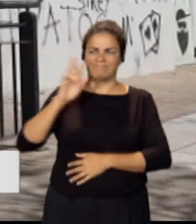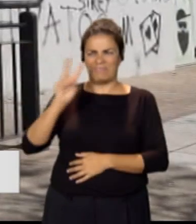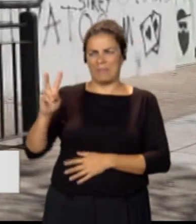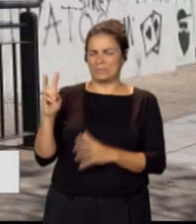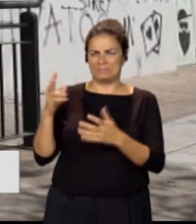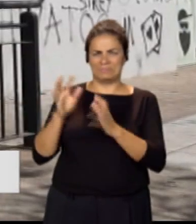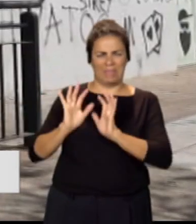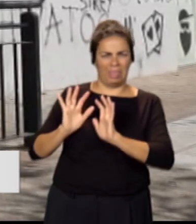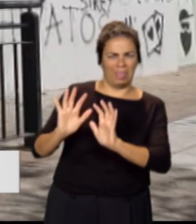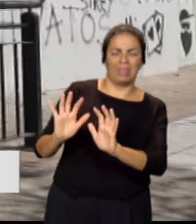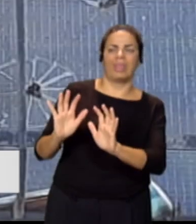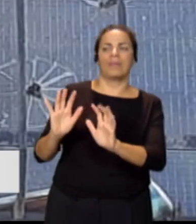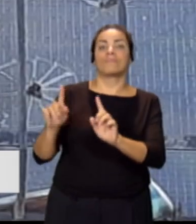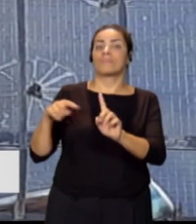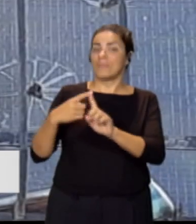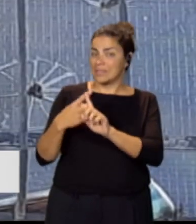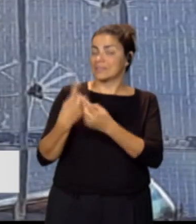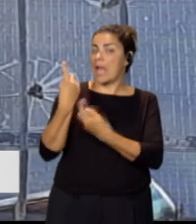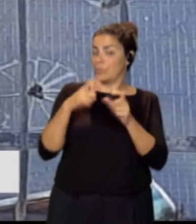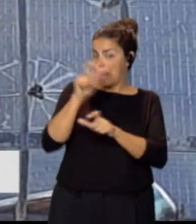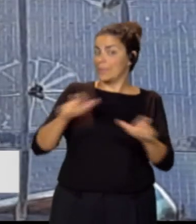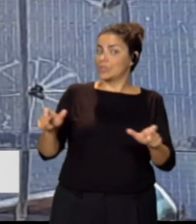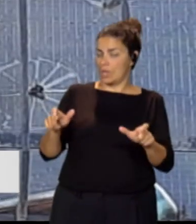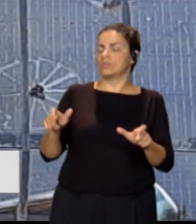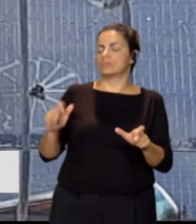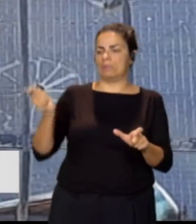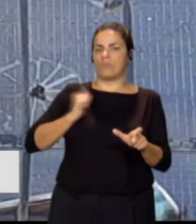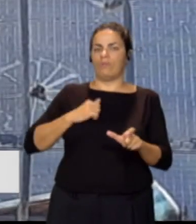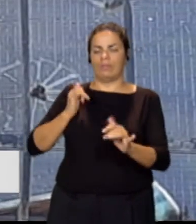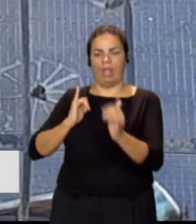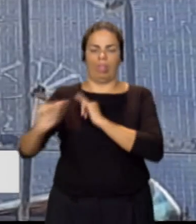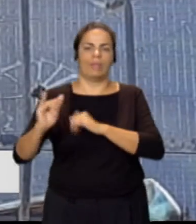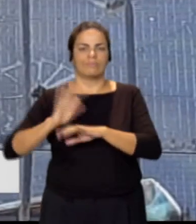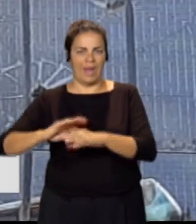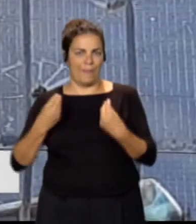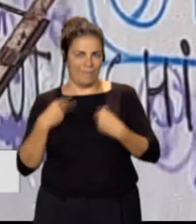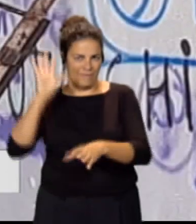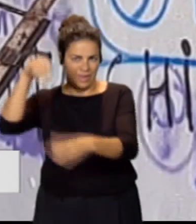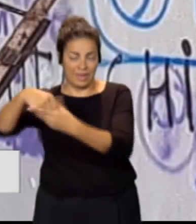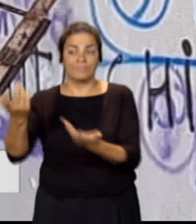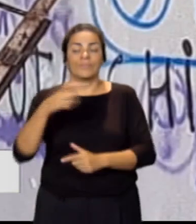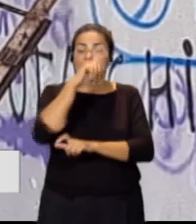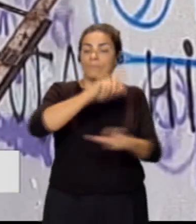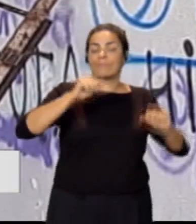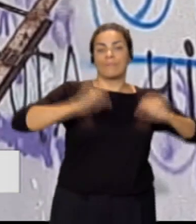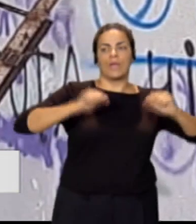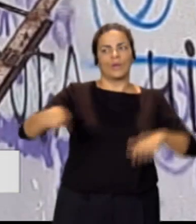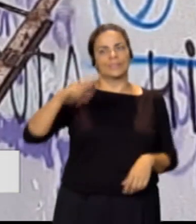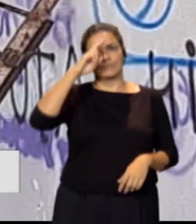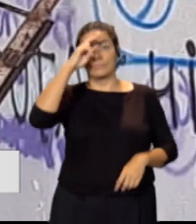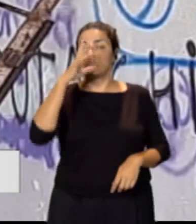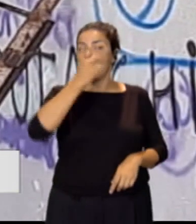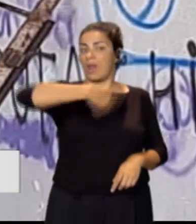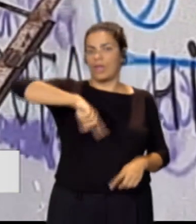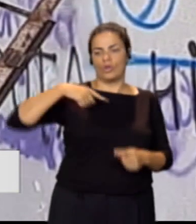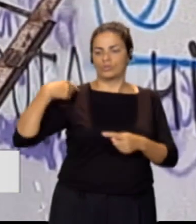estado. Algunas personas, en este caso, lo están usando para vivir. Los mayores están preocupados, ellos acuden cada día a ese